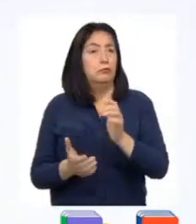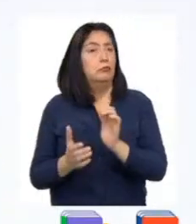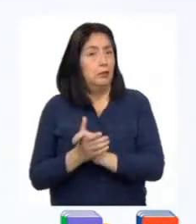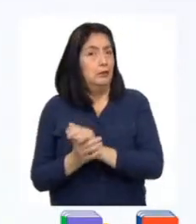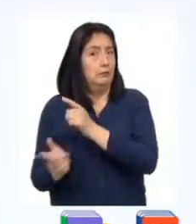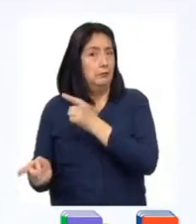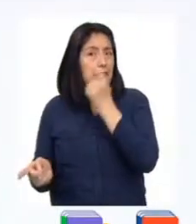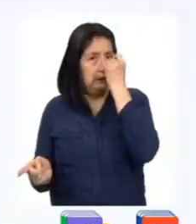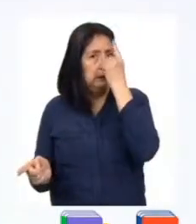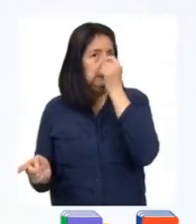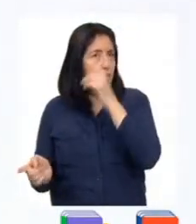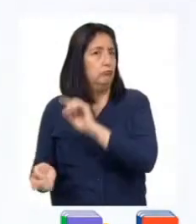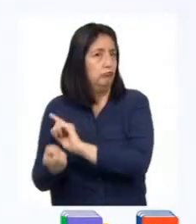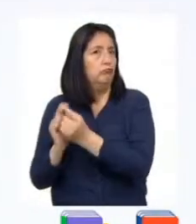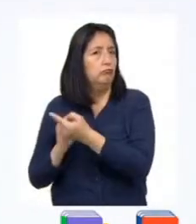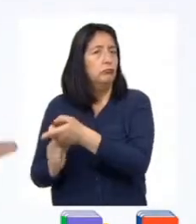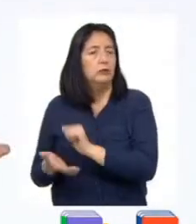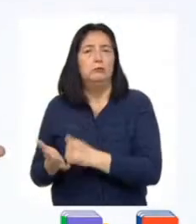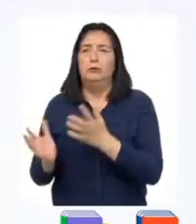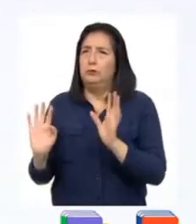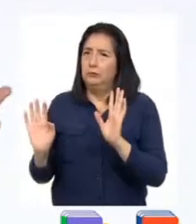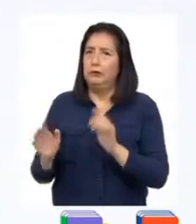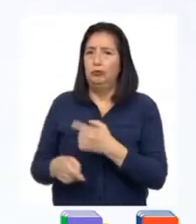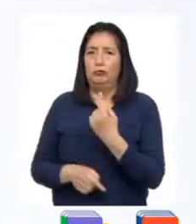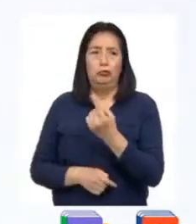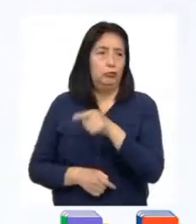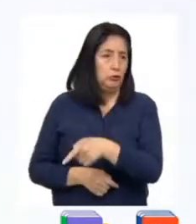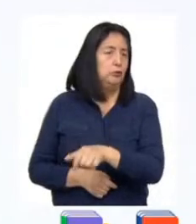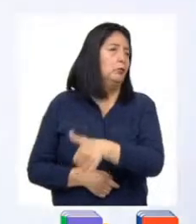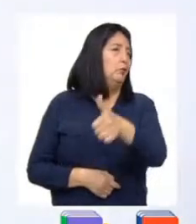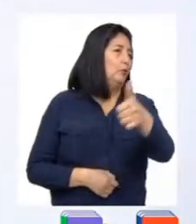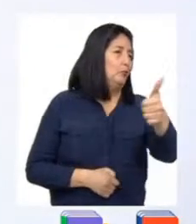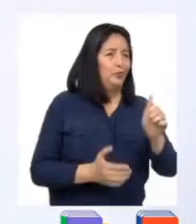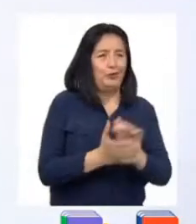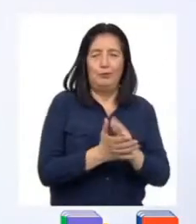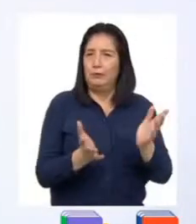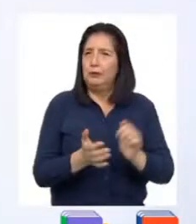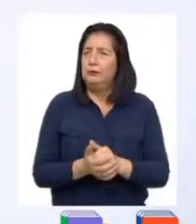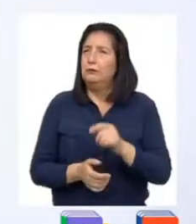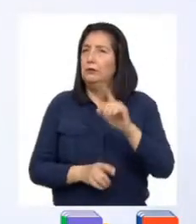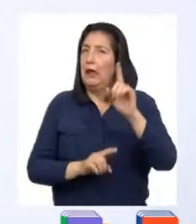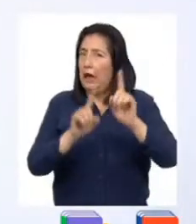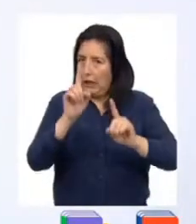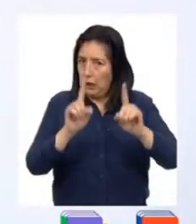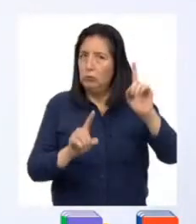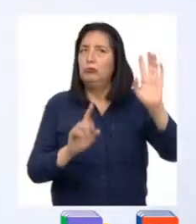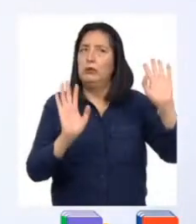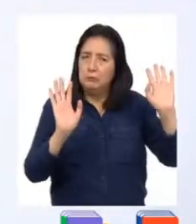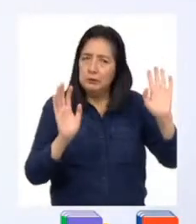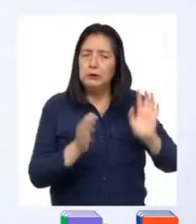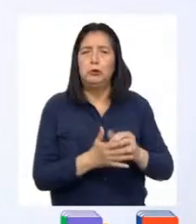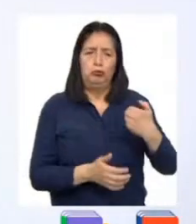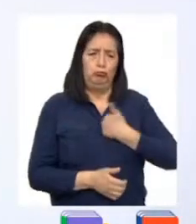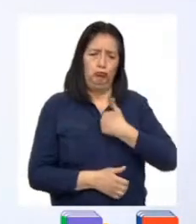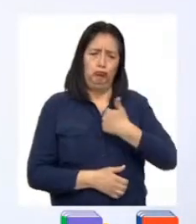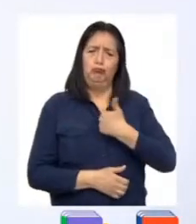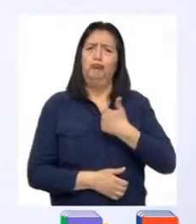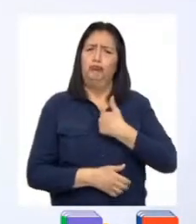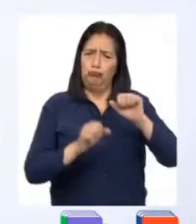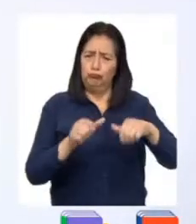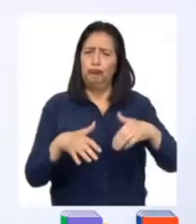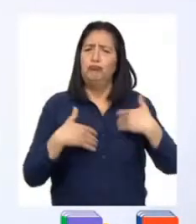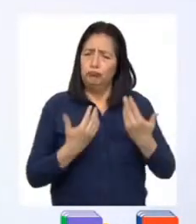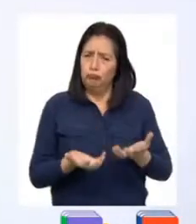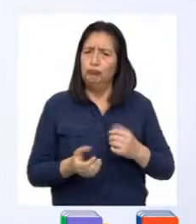entendió y fue cambiando su manera de tratarla. No solo a ella, sino también a sus compañeras. En algunas oportunidades, nosotros mismos podemos